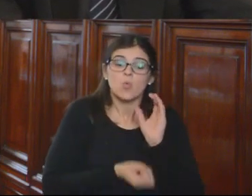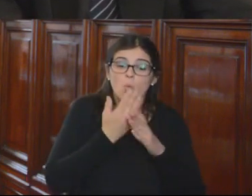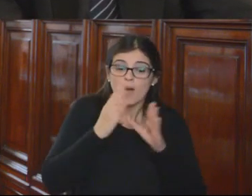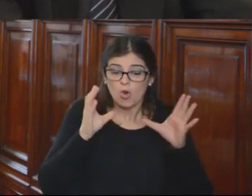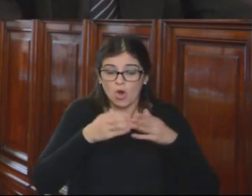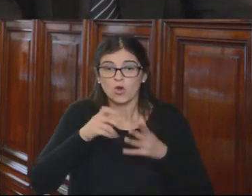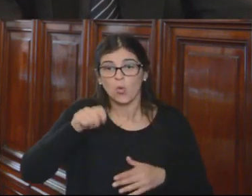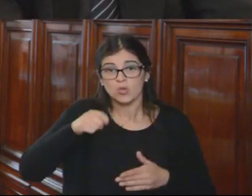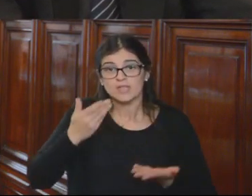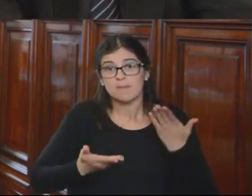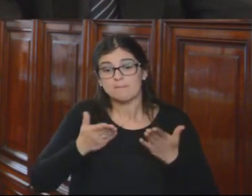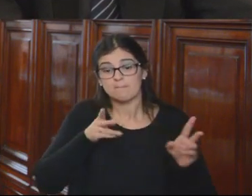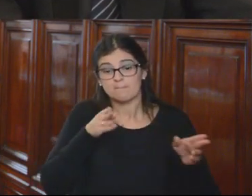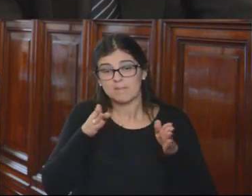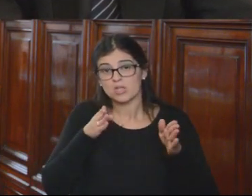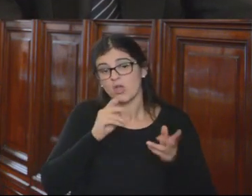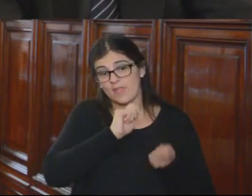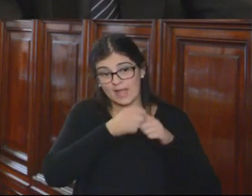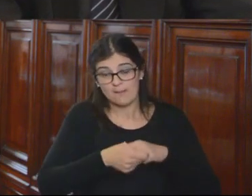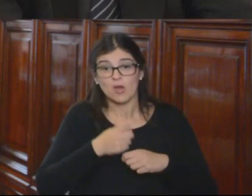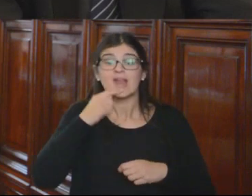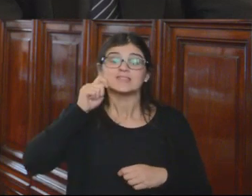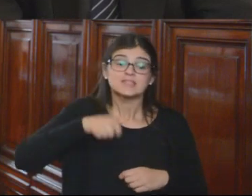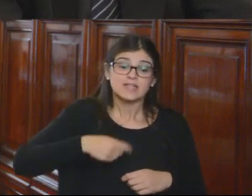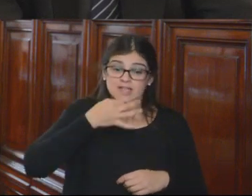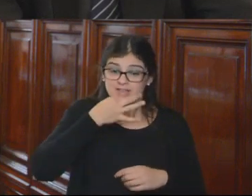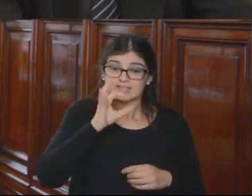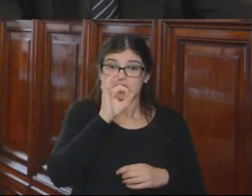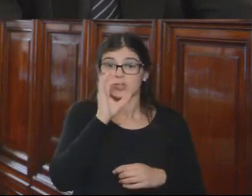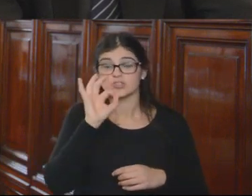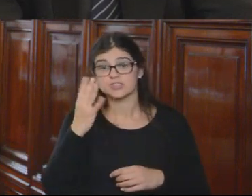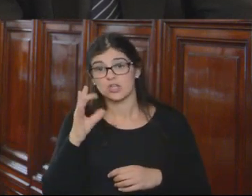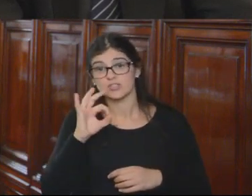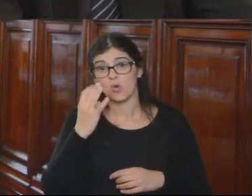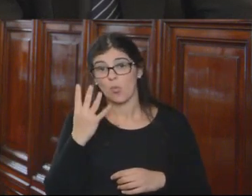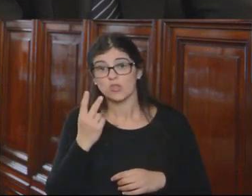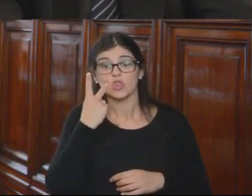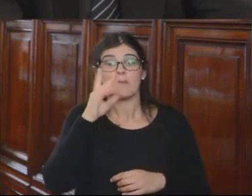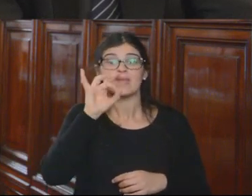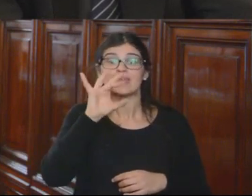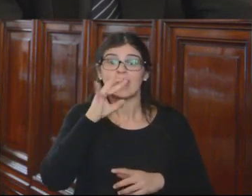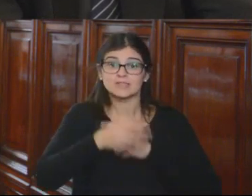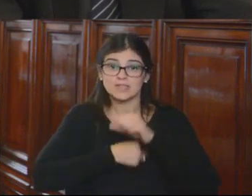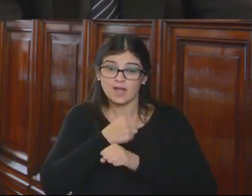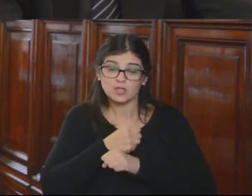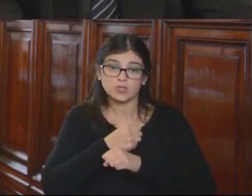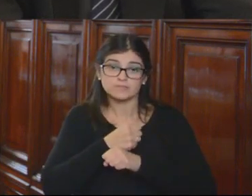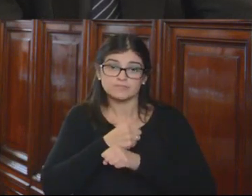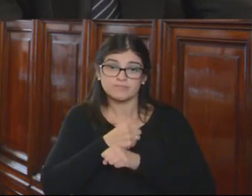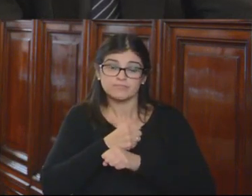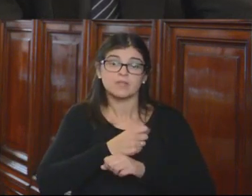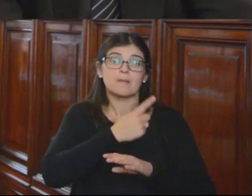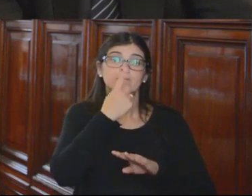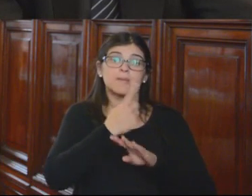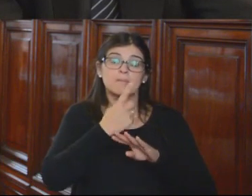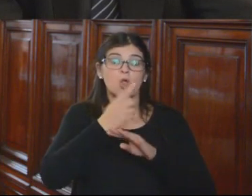judicial en el periodo de transición. La Sentencia Constitucional 0504 del 2015, del 1